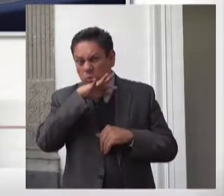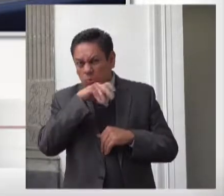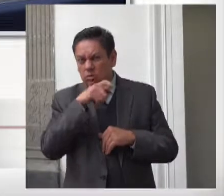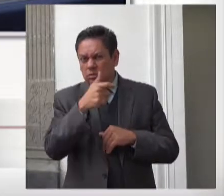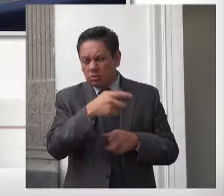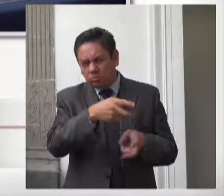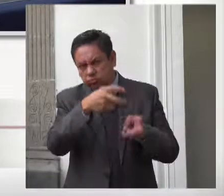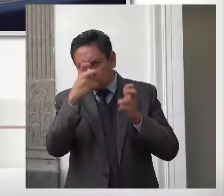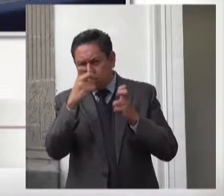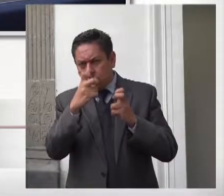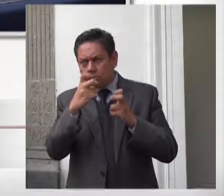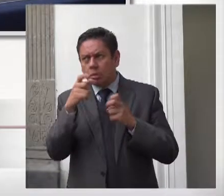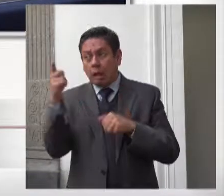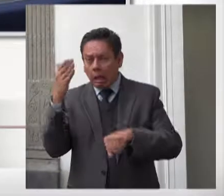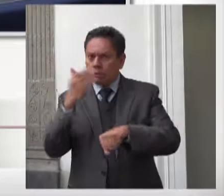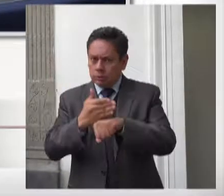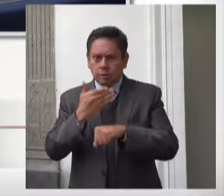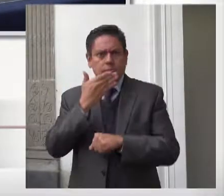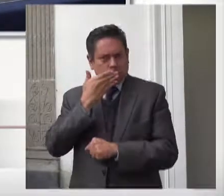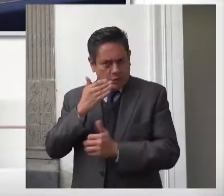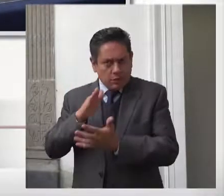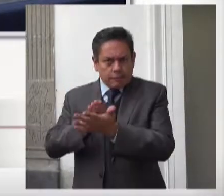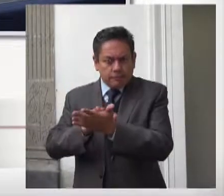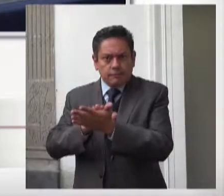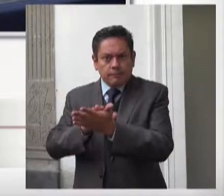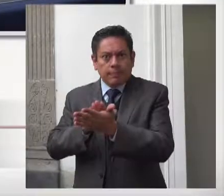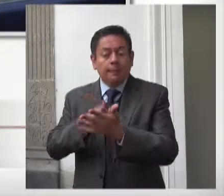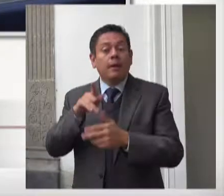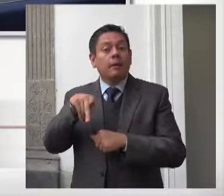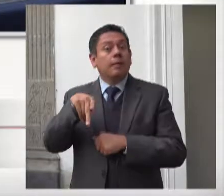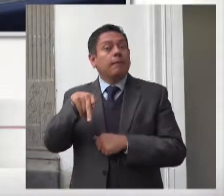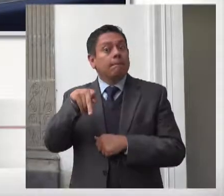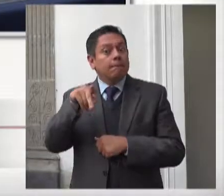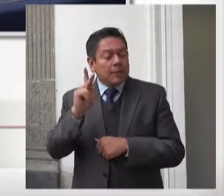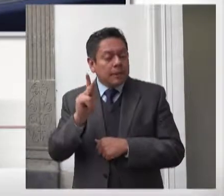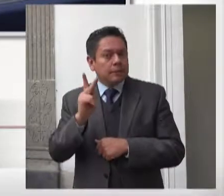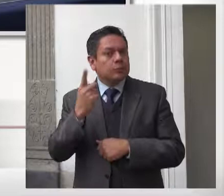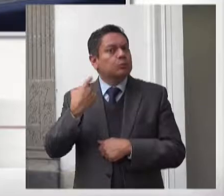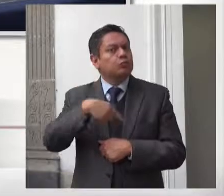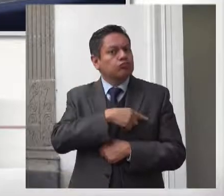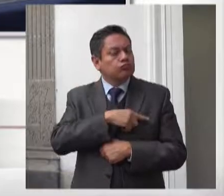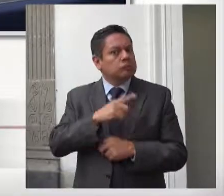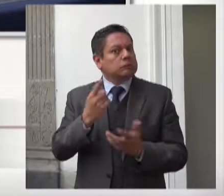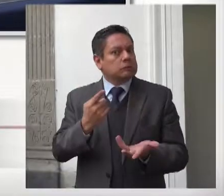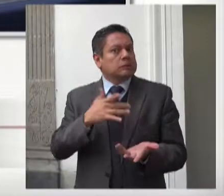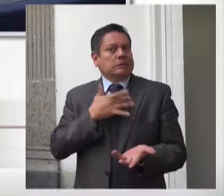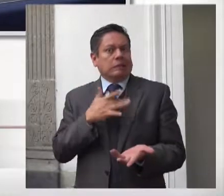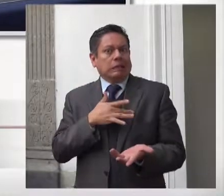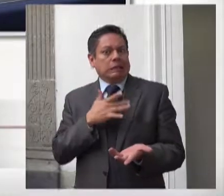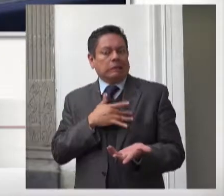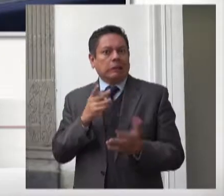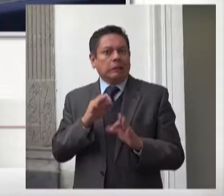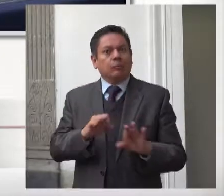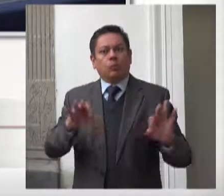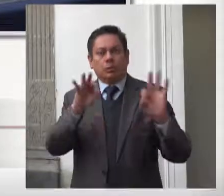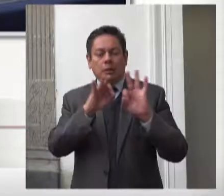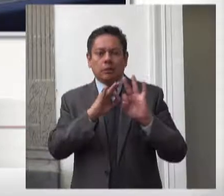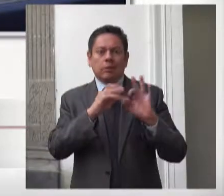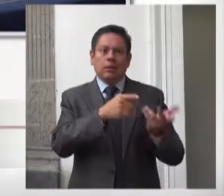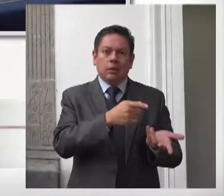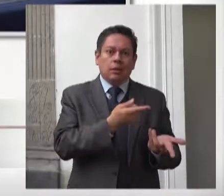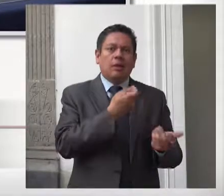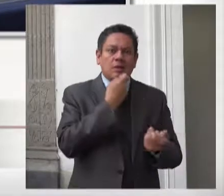obstante, se enfatiza que esas acciones deben ejecutarse sin vulnerar los derechos de niñas,